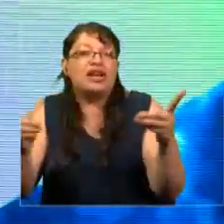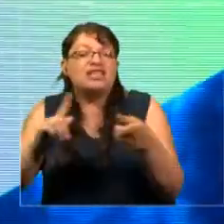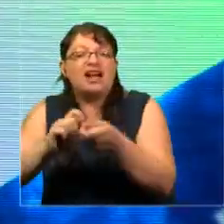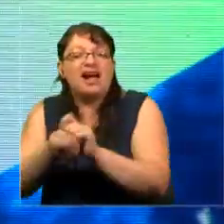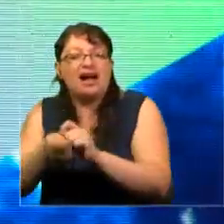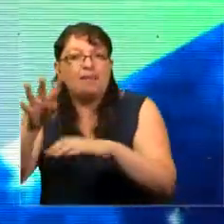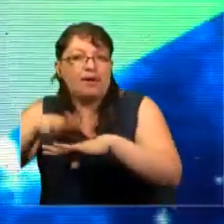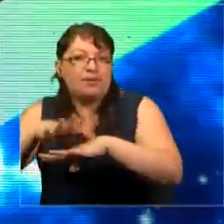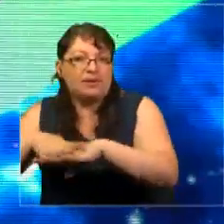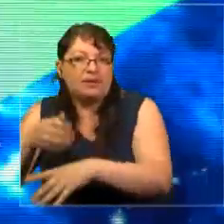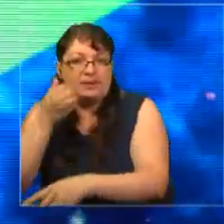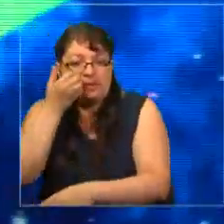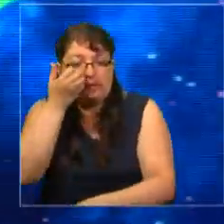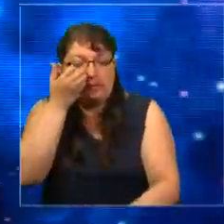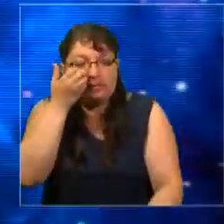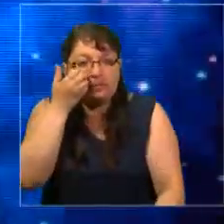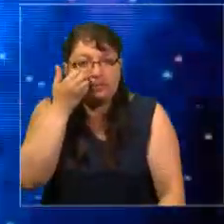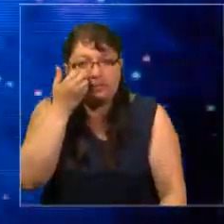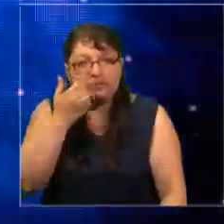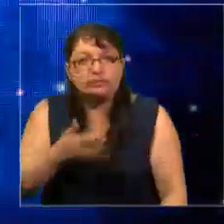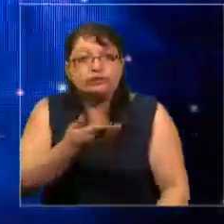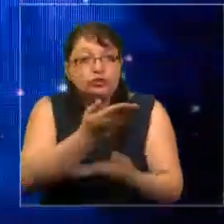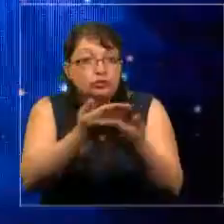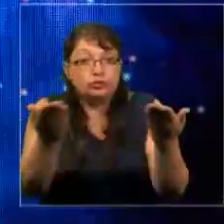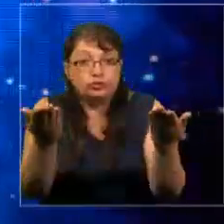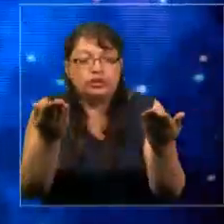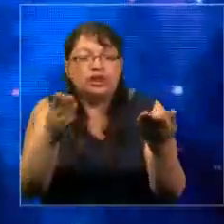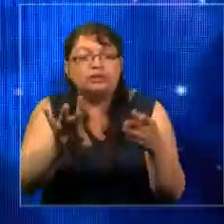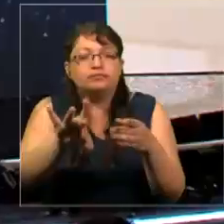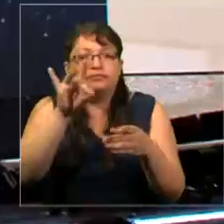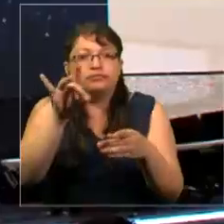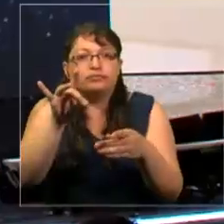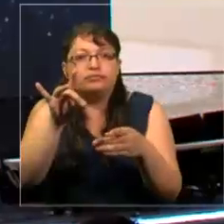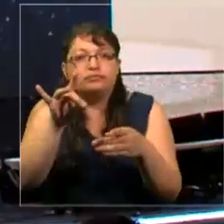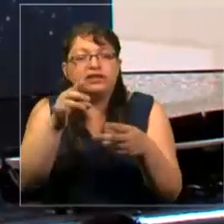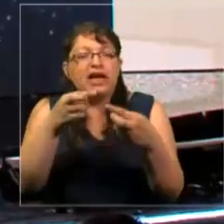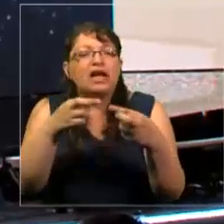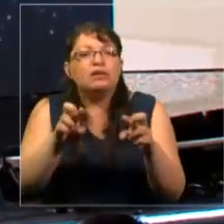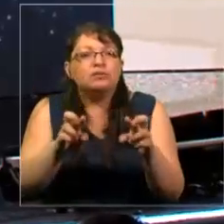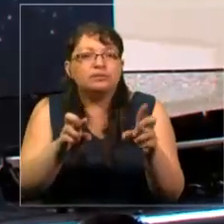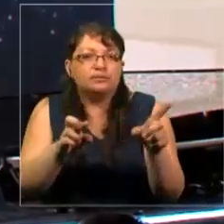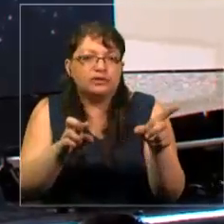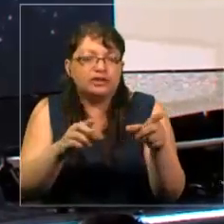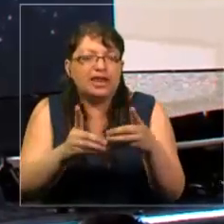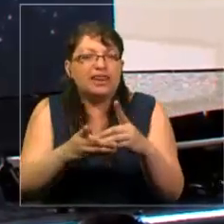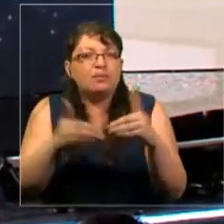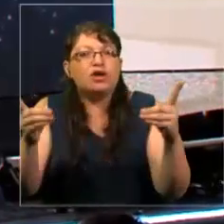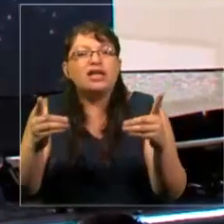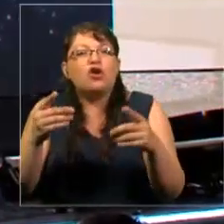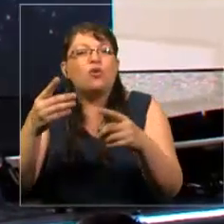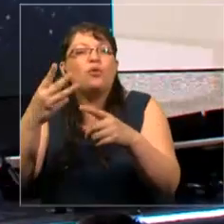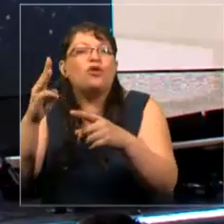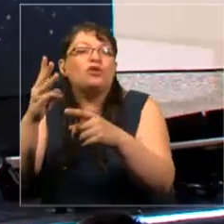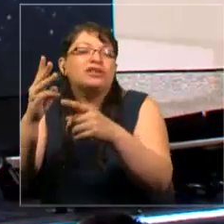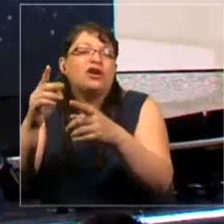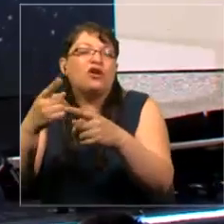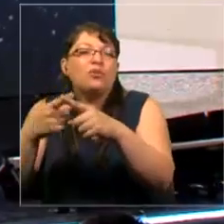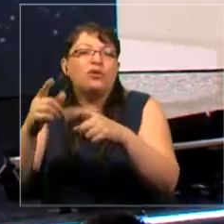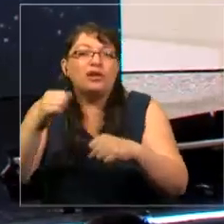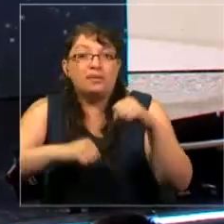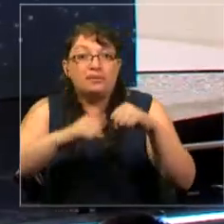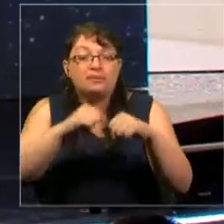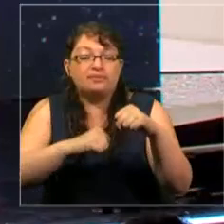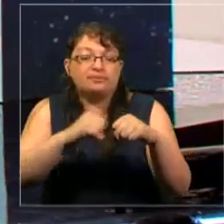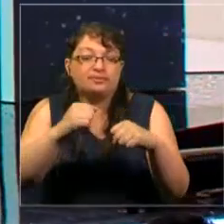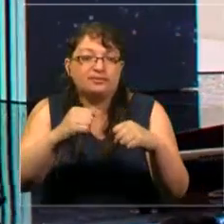Usted toma las opciones democráticas como un tercero. Una máquina lo podría quitar de usted.